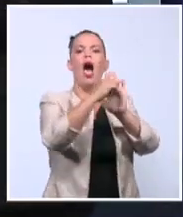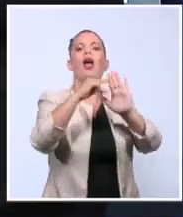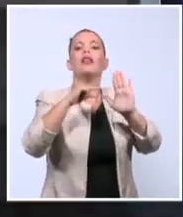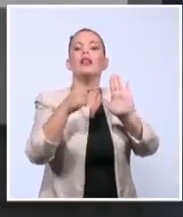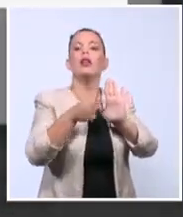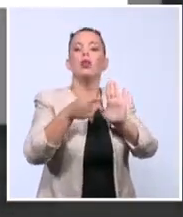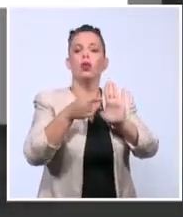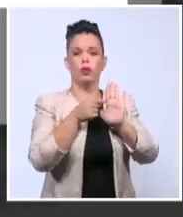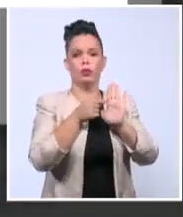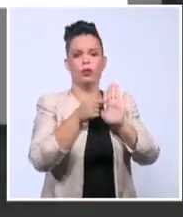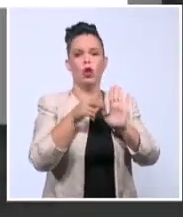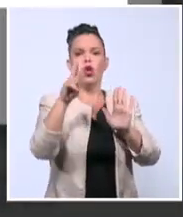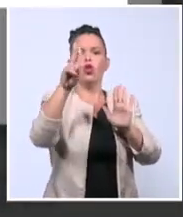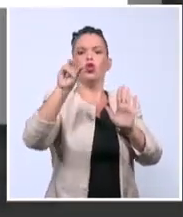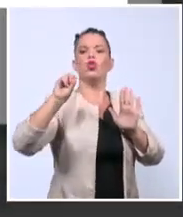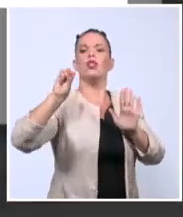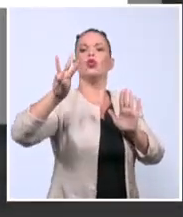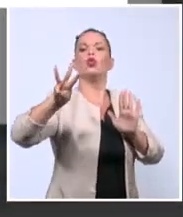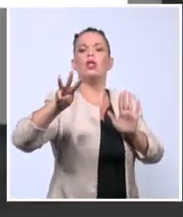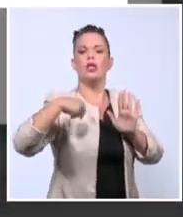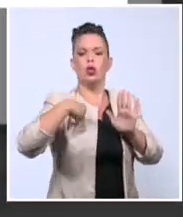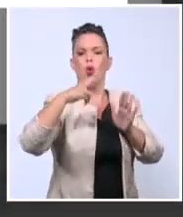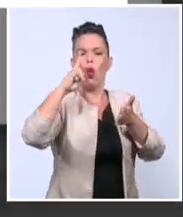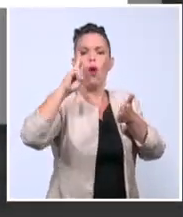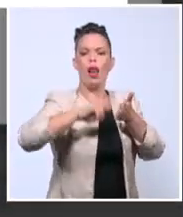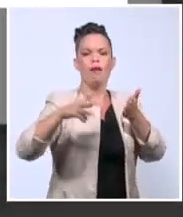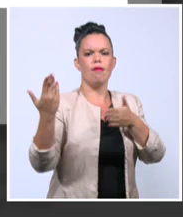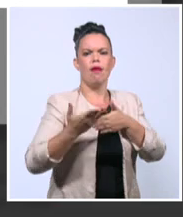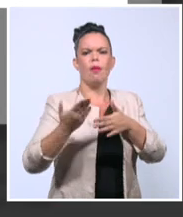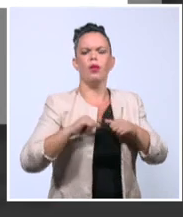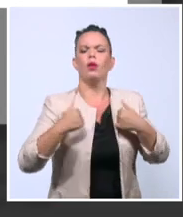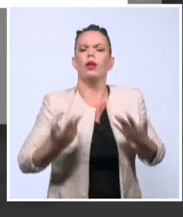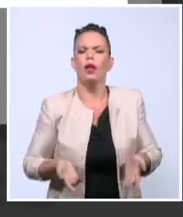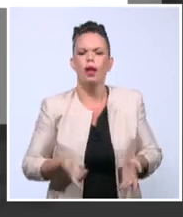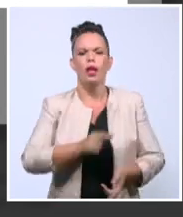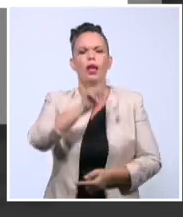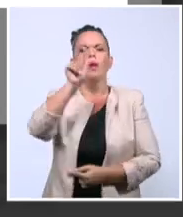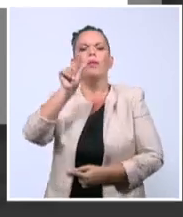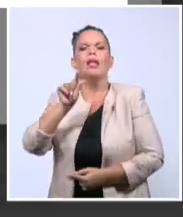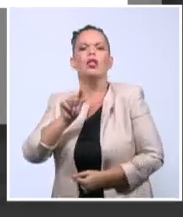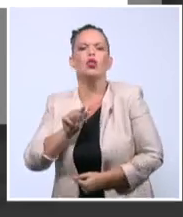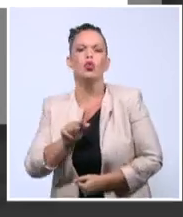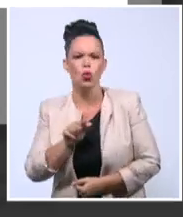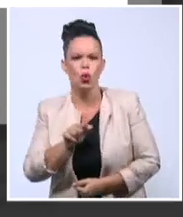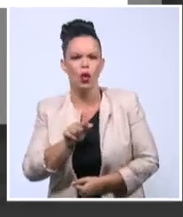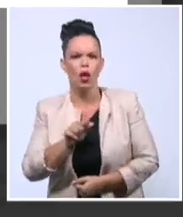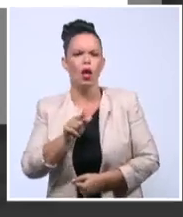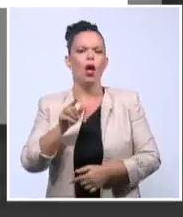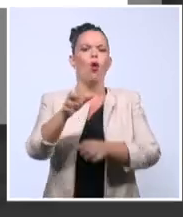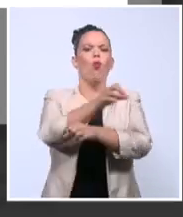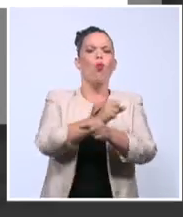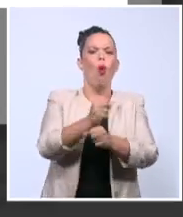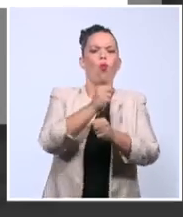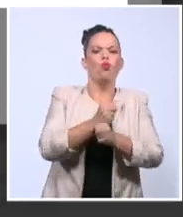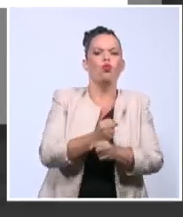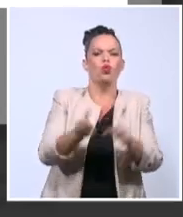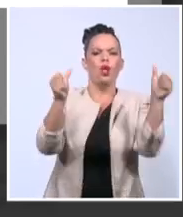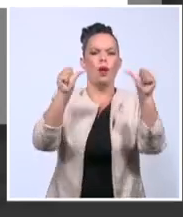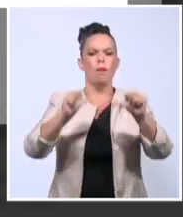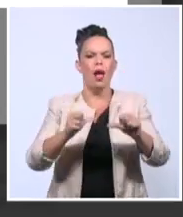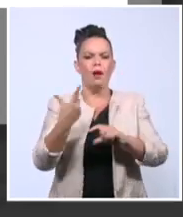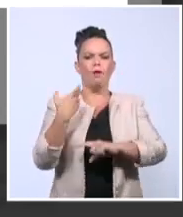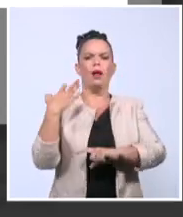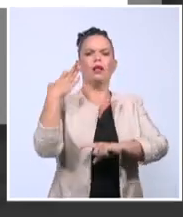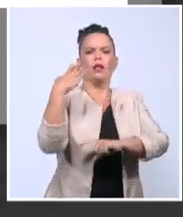203, lo leo rápidamente. El que ultraje o con otros actos muestre desprecio a la